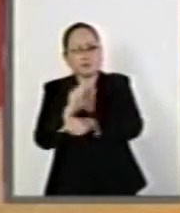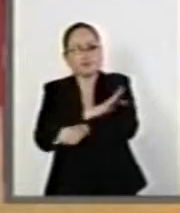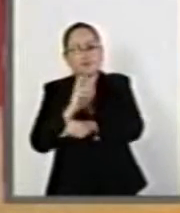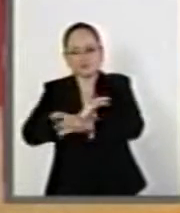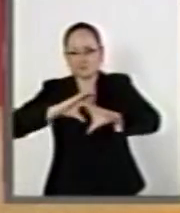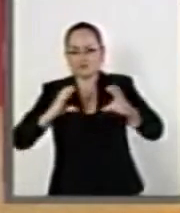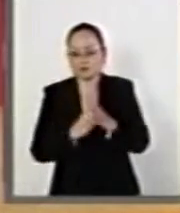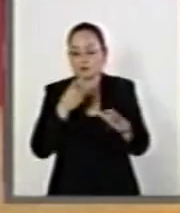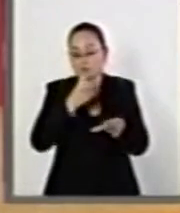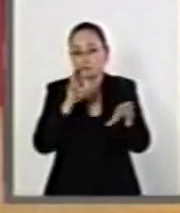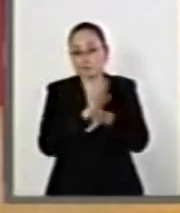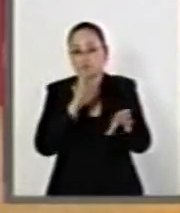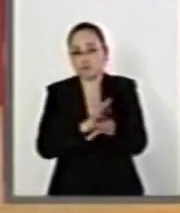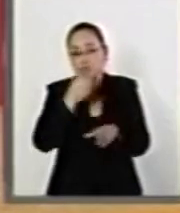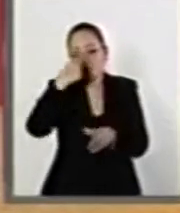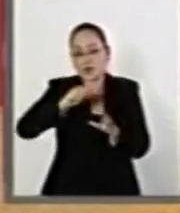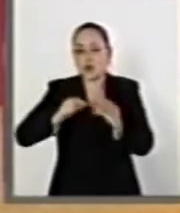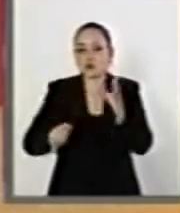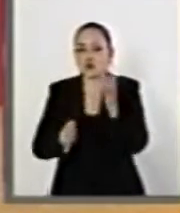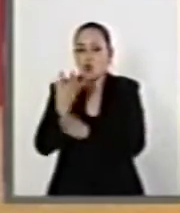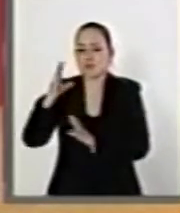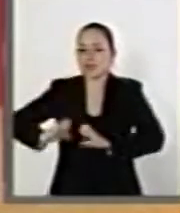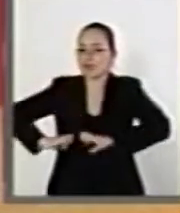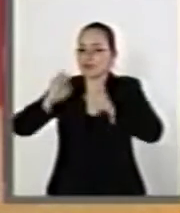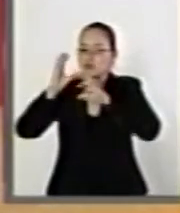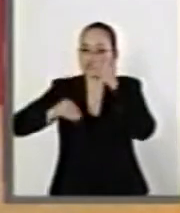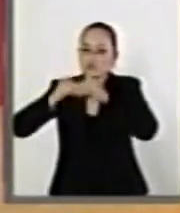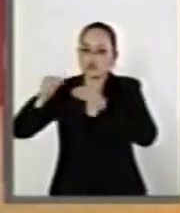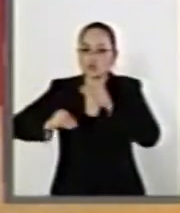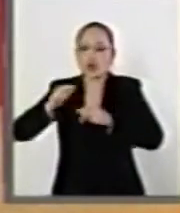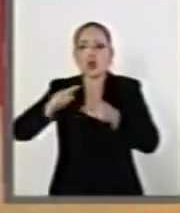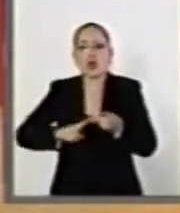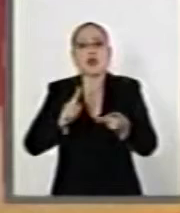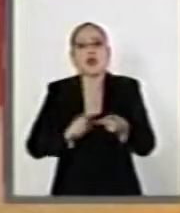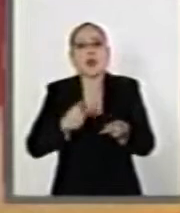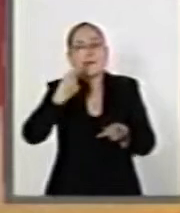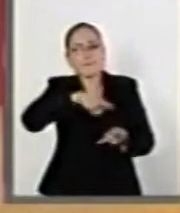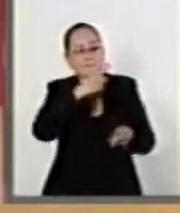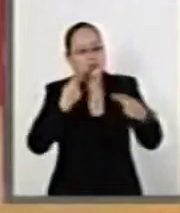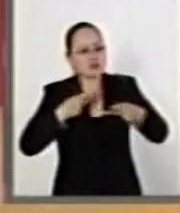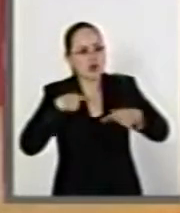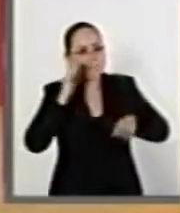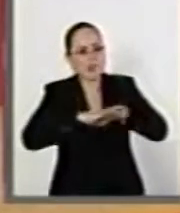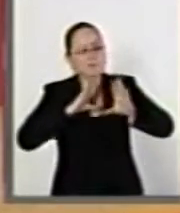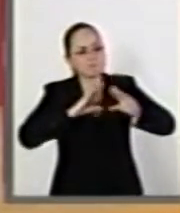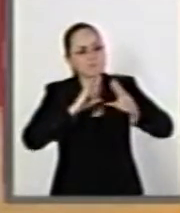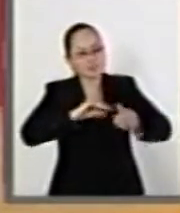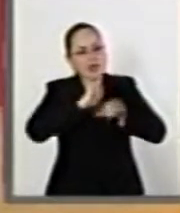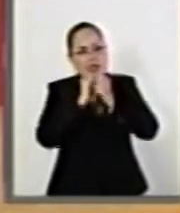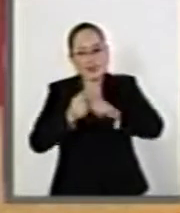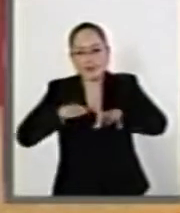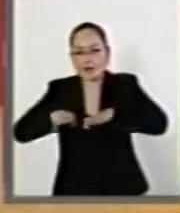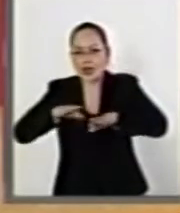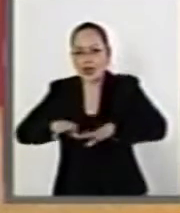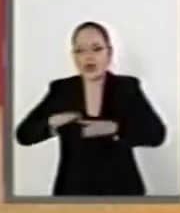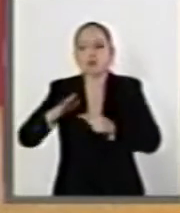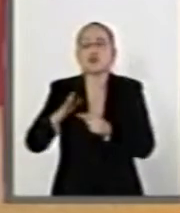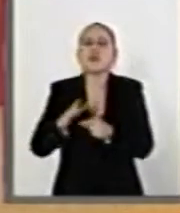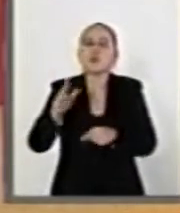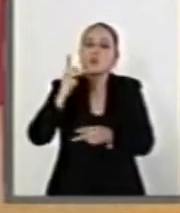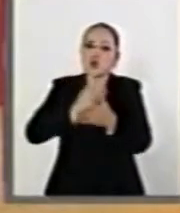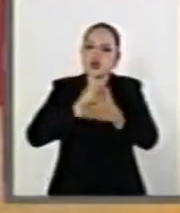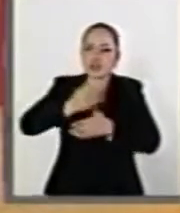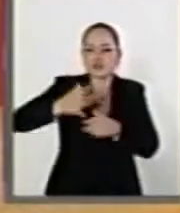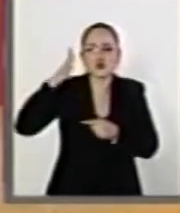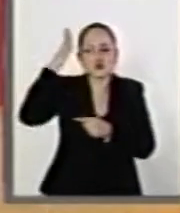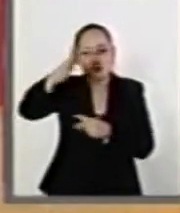invertir en infraestructura, en desarrollo de capital humano, para tener ahorro de largo plazo, para proyectos de ciencia